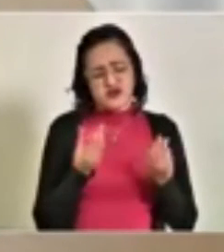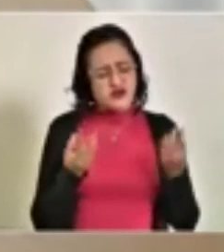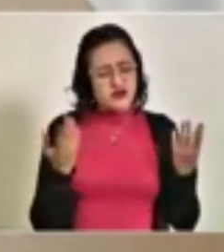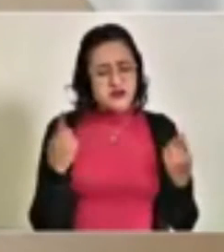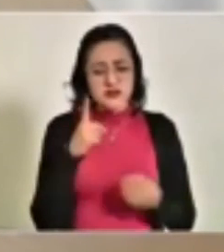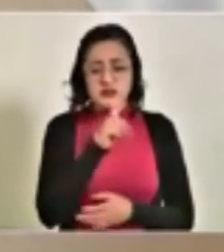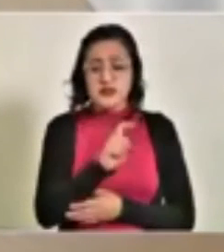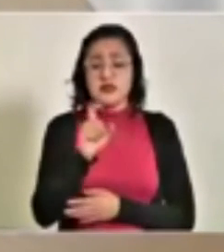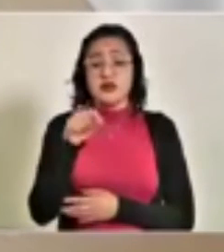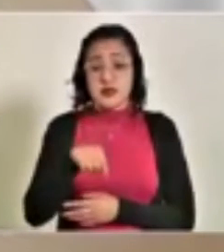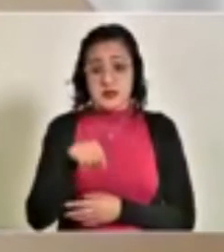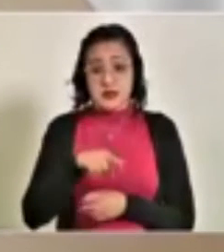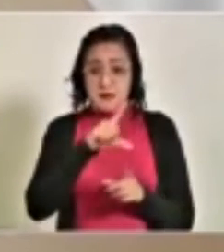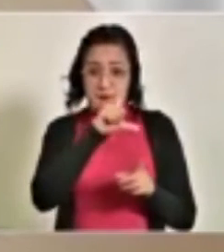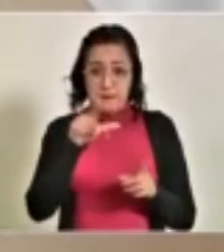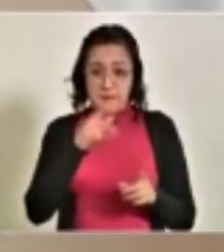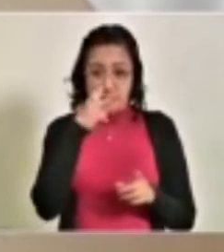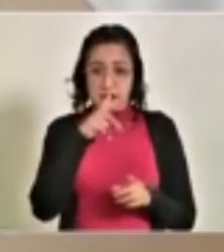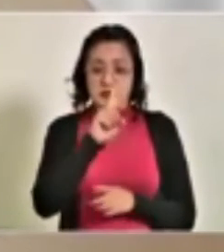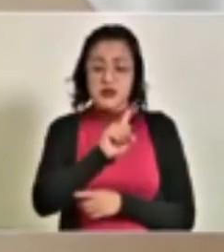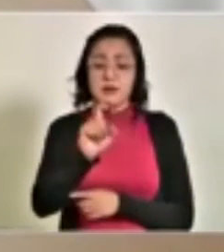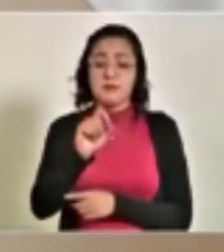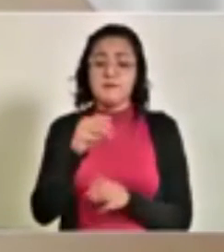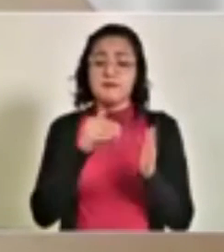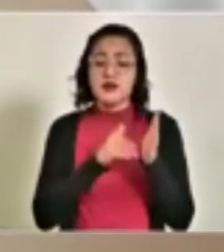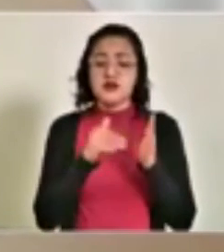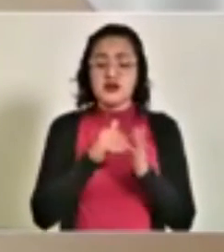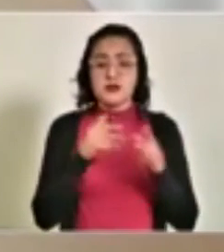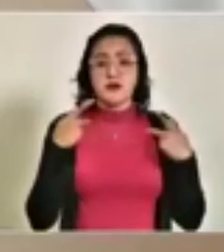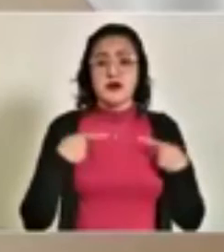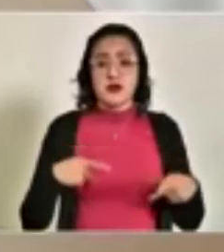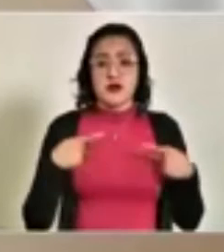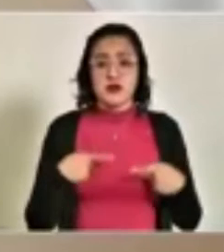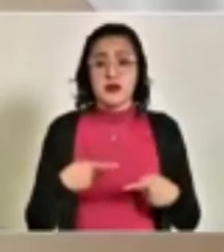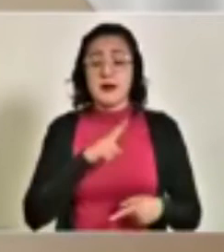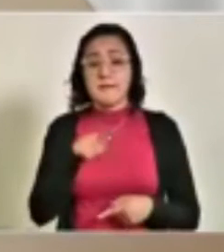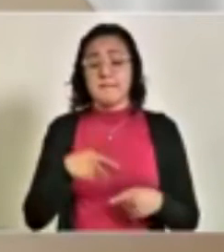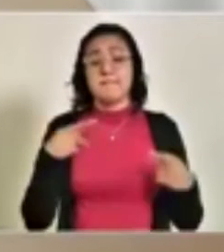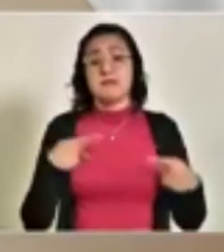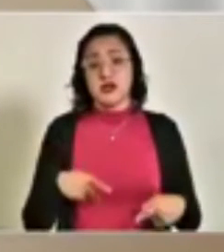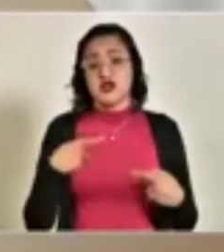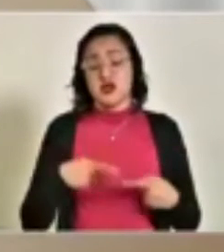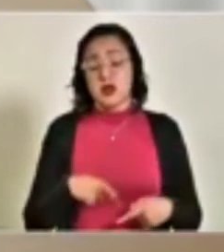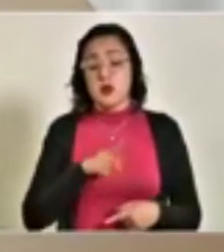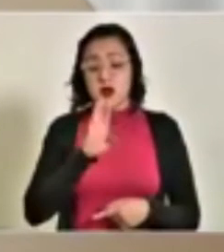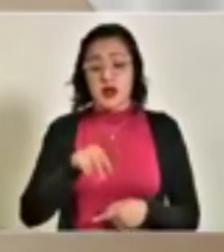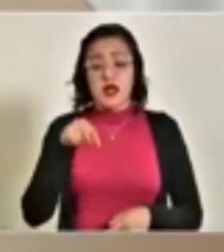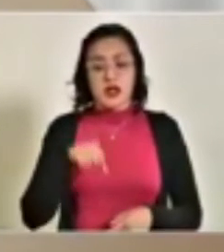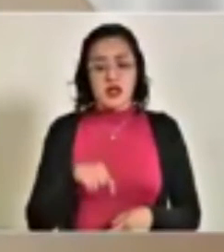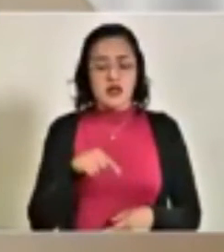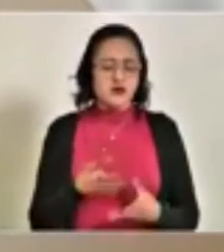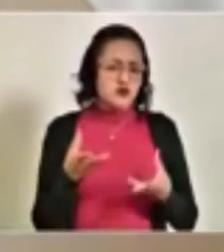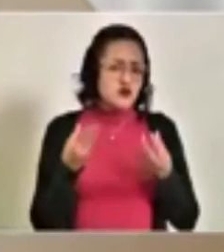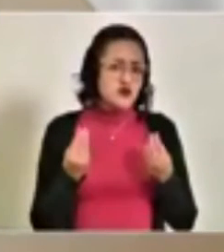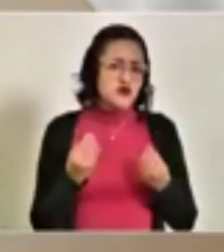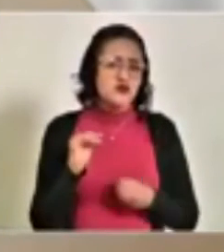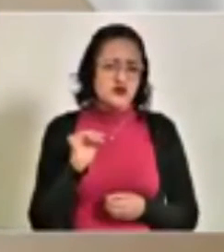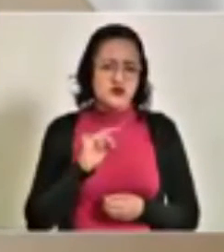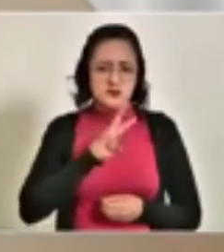120 millones de habitantes. Los fallecidos en el Estado de Puebla sí son numerosos,